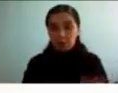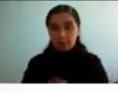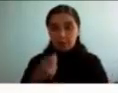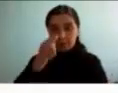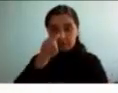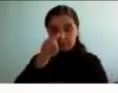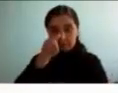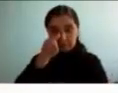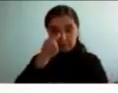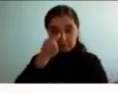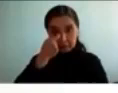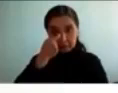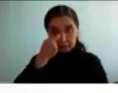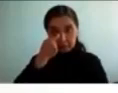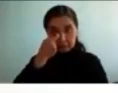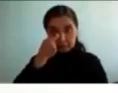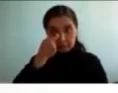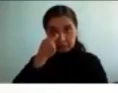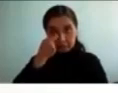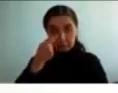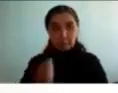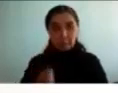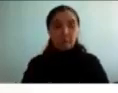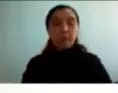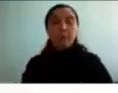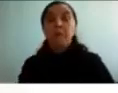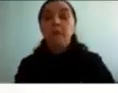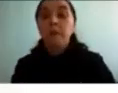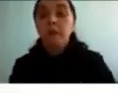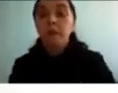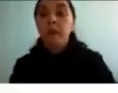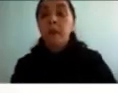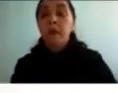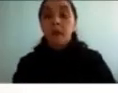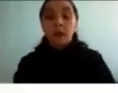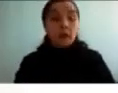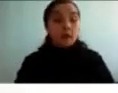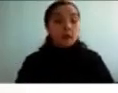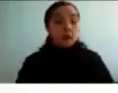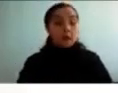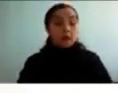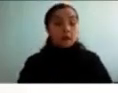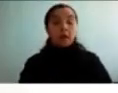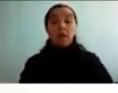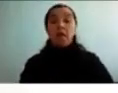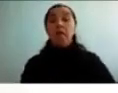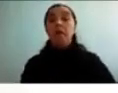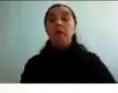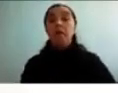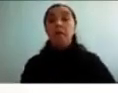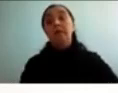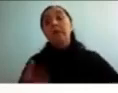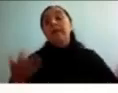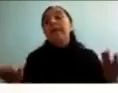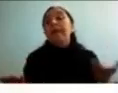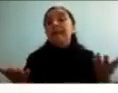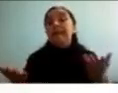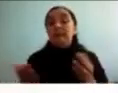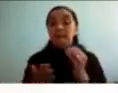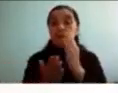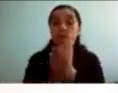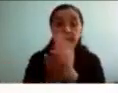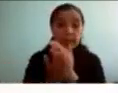luego en cuanto a las terapias para trabajar con el afectado tendríamos la psicoterapia y la